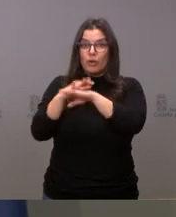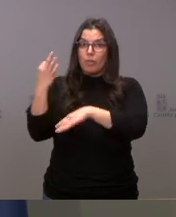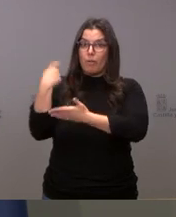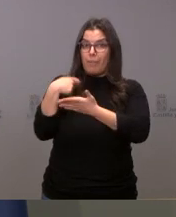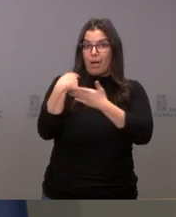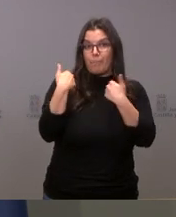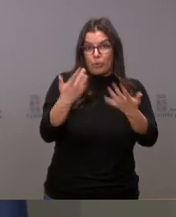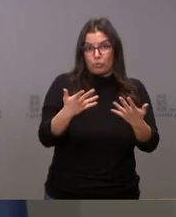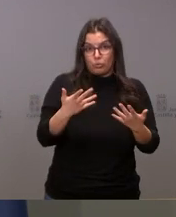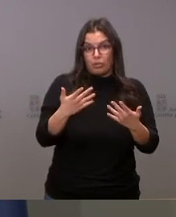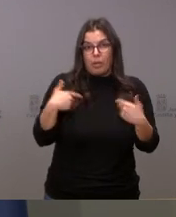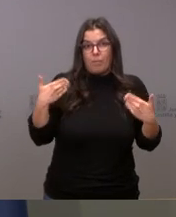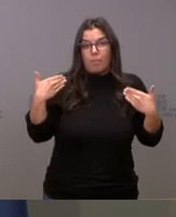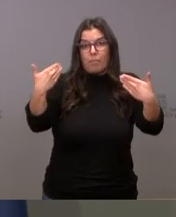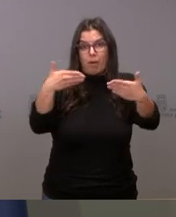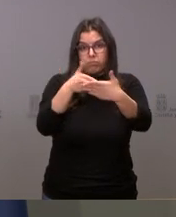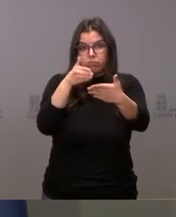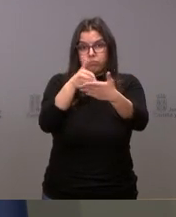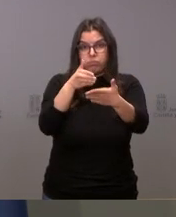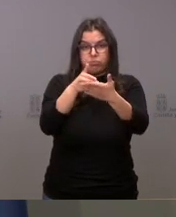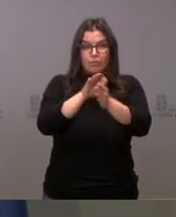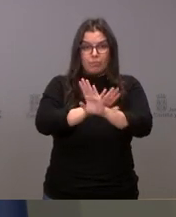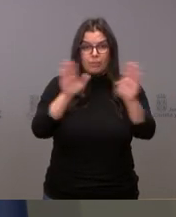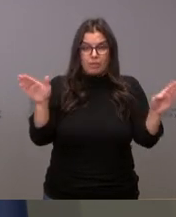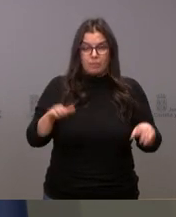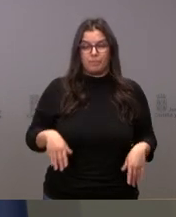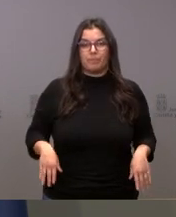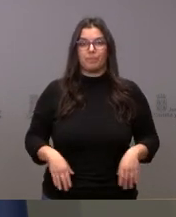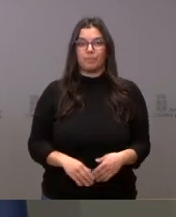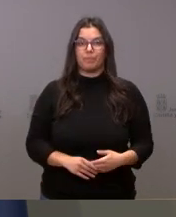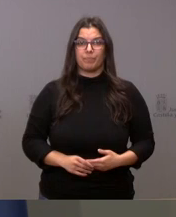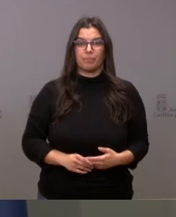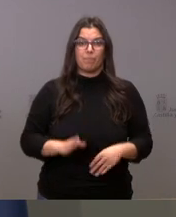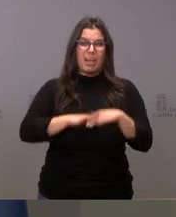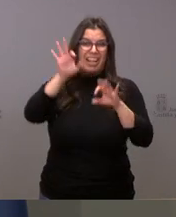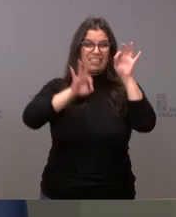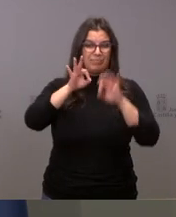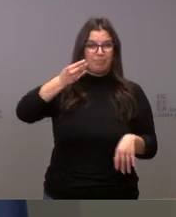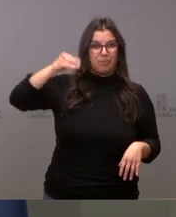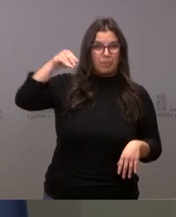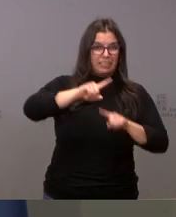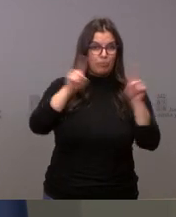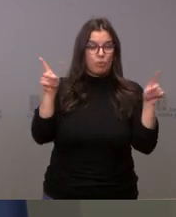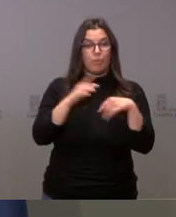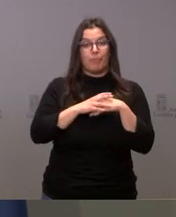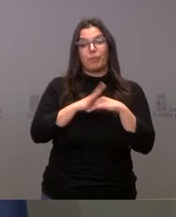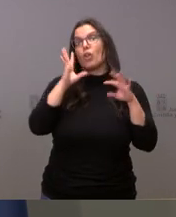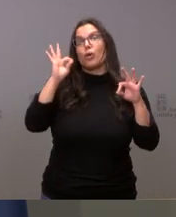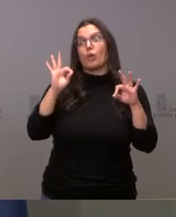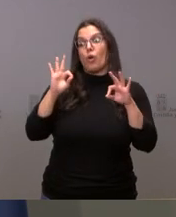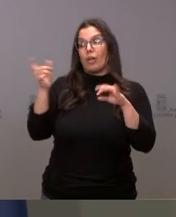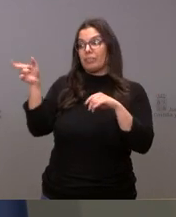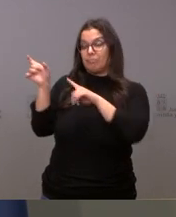antes y no sigan corriendo intereses de cara al futuro. Naturalmente, este acuerdo de aceptar esa cuantía